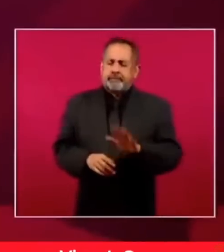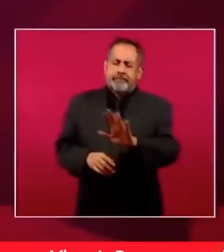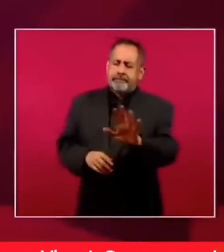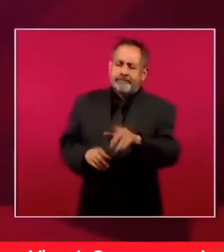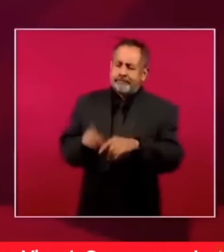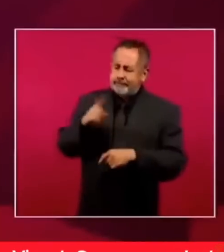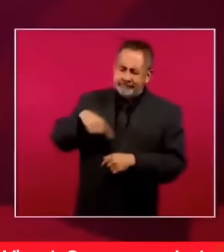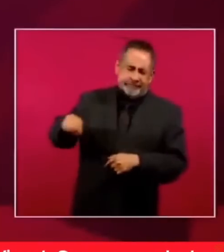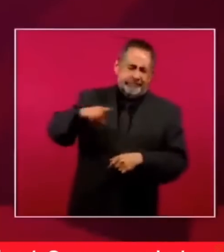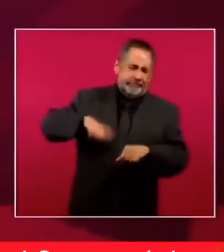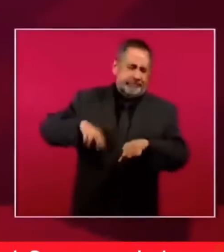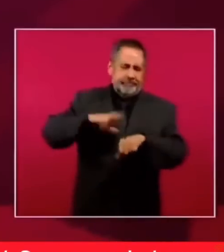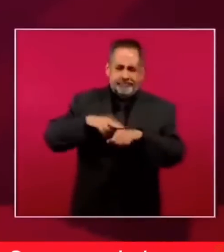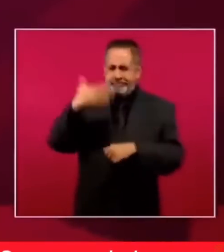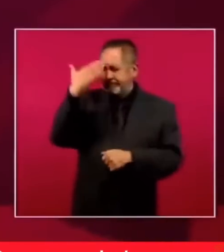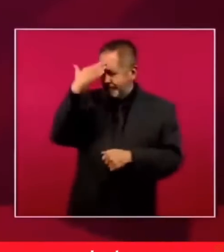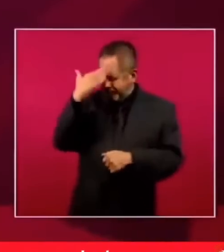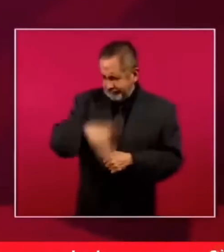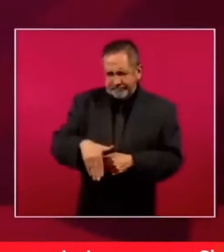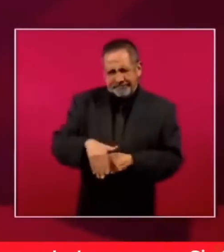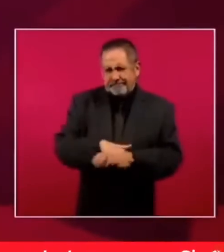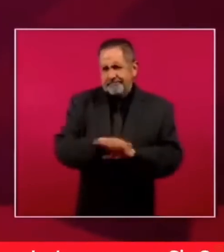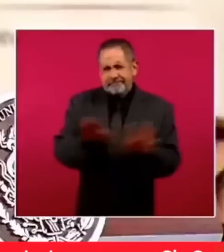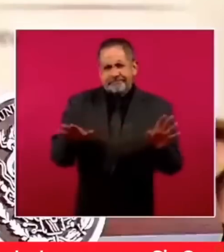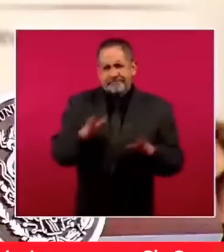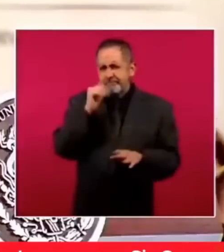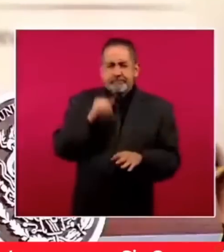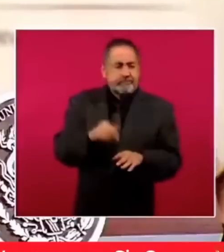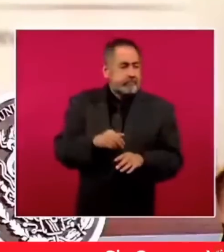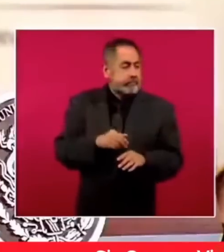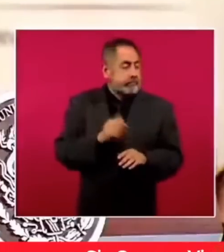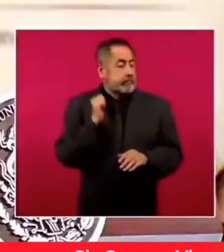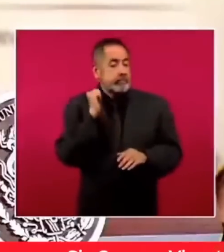que no deben de utilizar